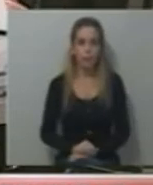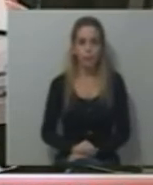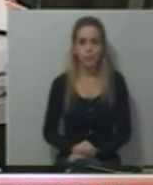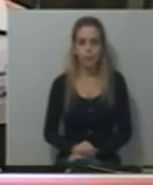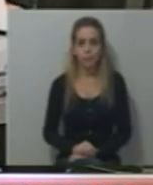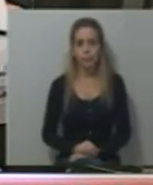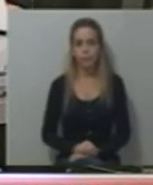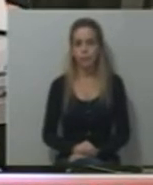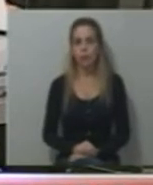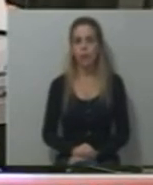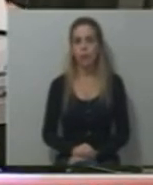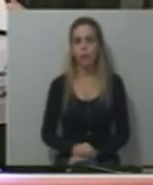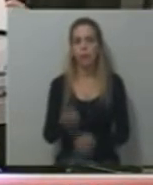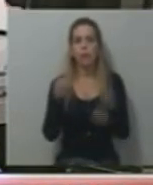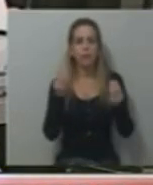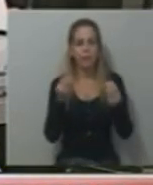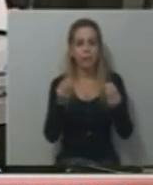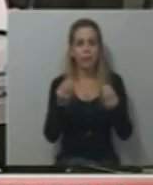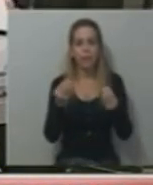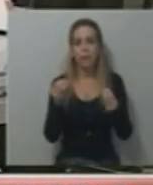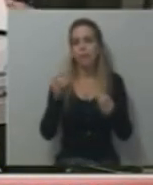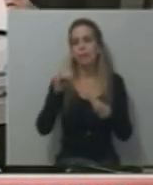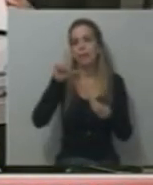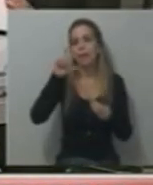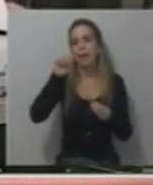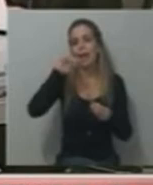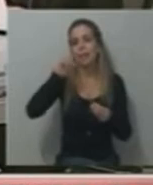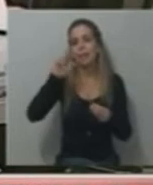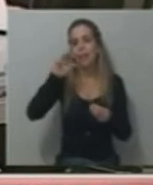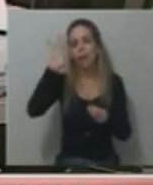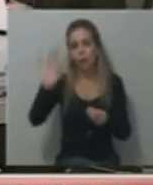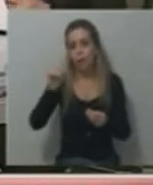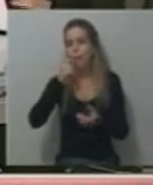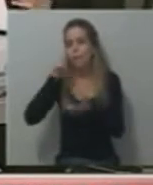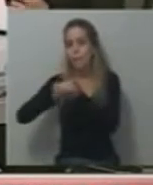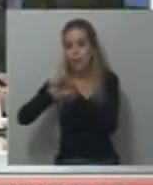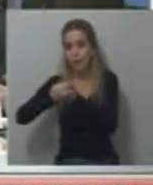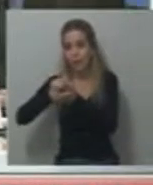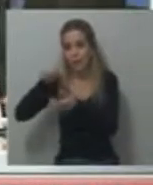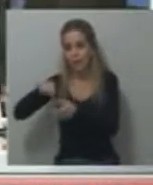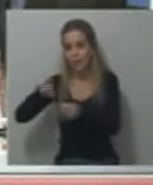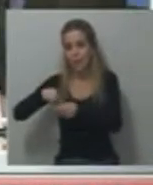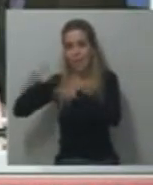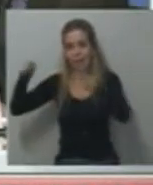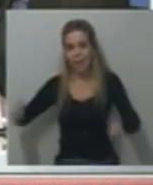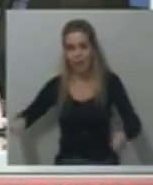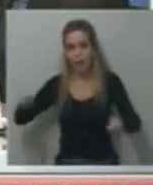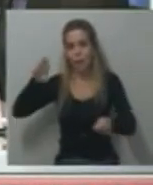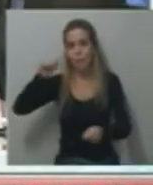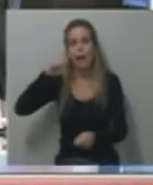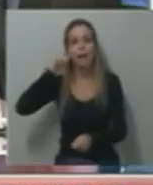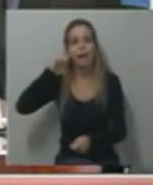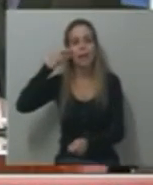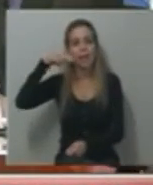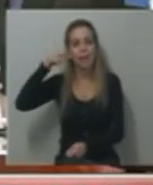fuertísima. No, Horacio Bervisky. Horacio Bervisky, periodista Página 12, era la cara más visible de esa interna fenomenal